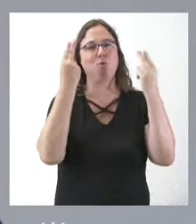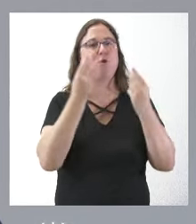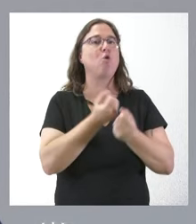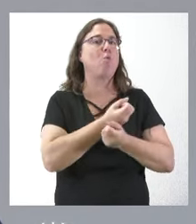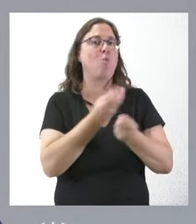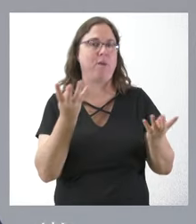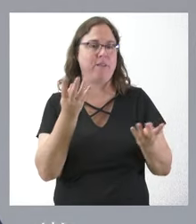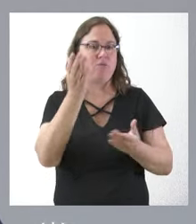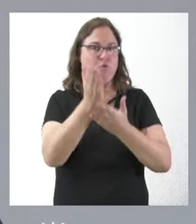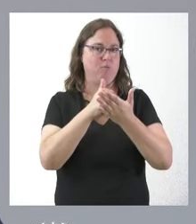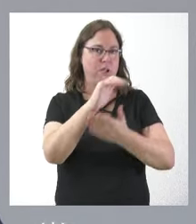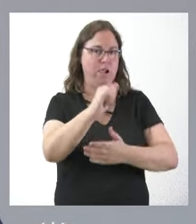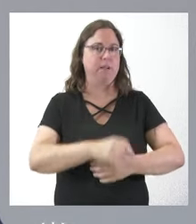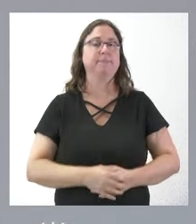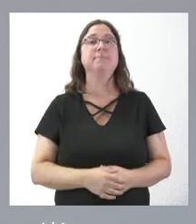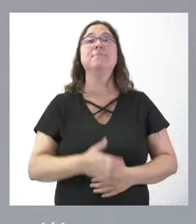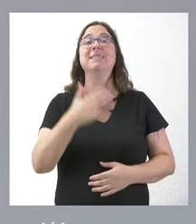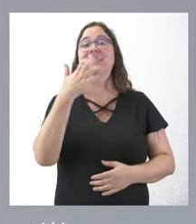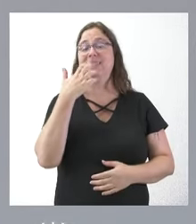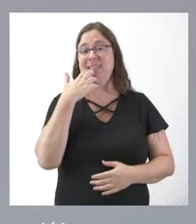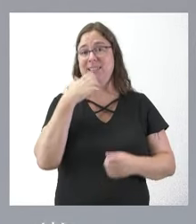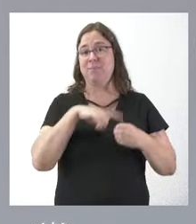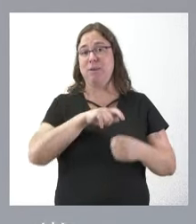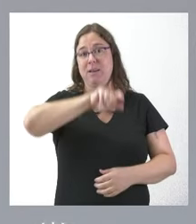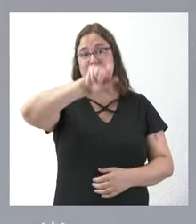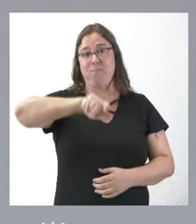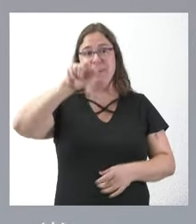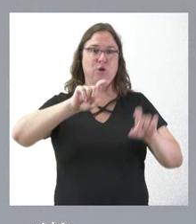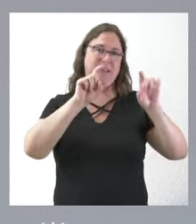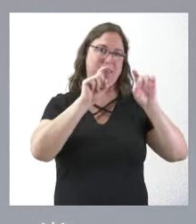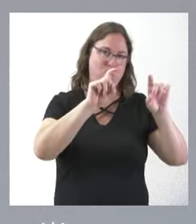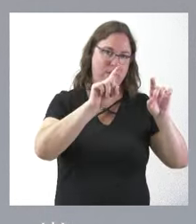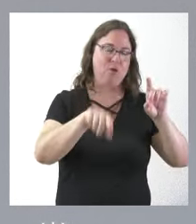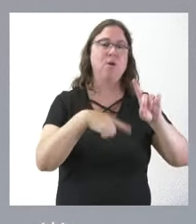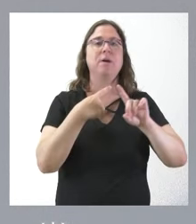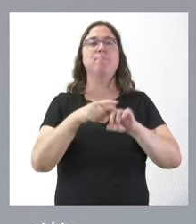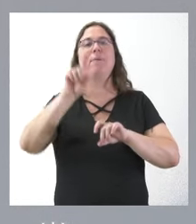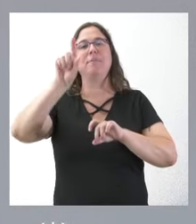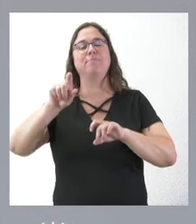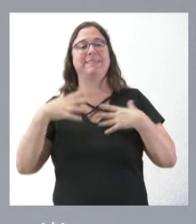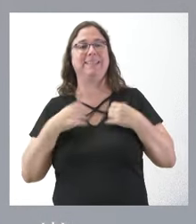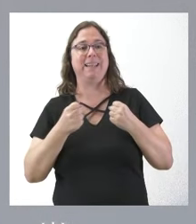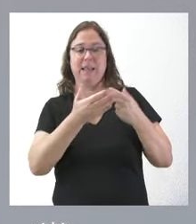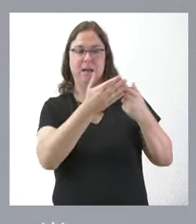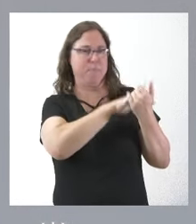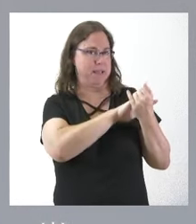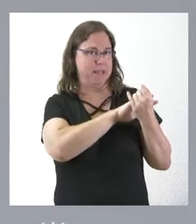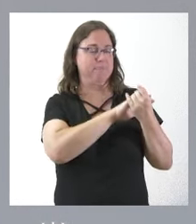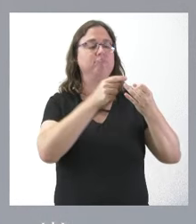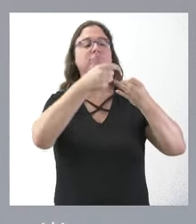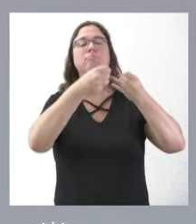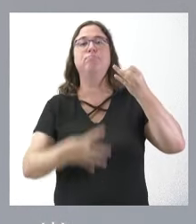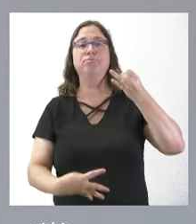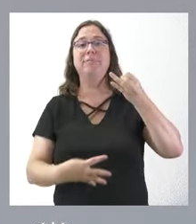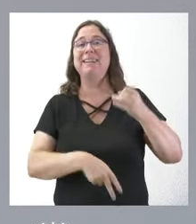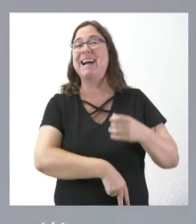la comunidad autónoma. Si excluimos el personal de educación y el personal de sanidad, contamos en la Administración